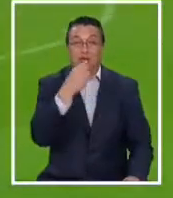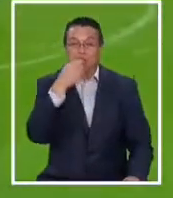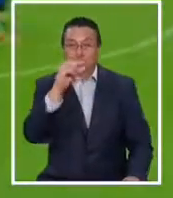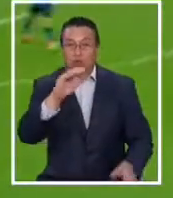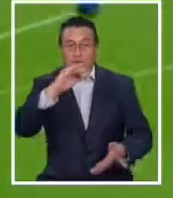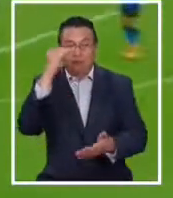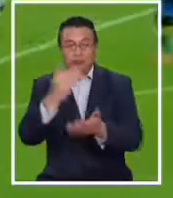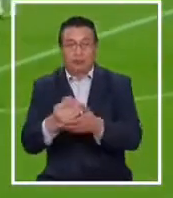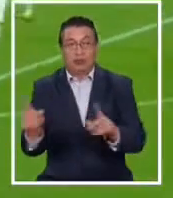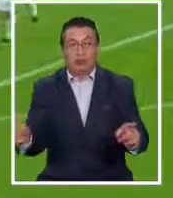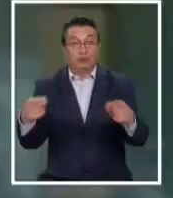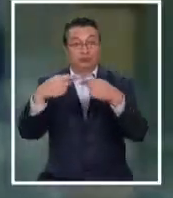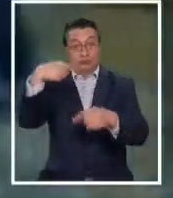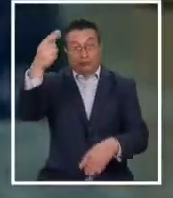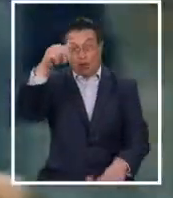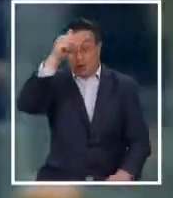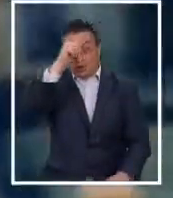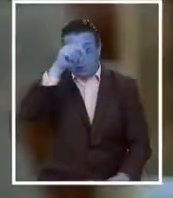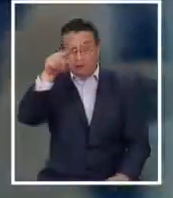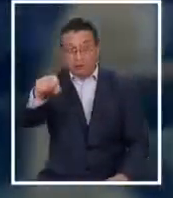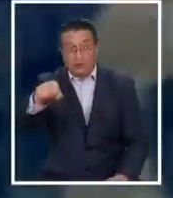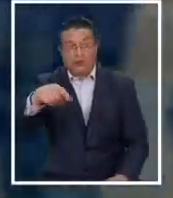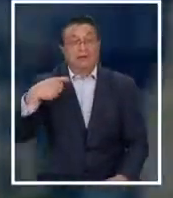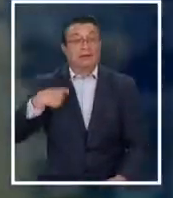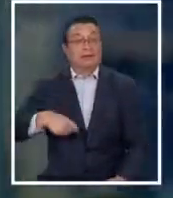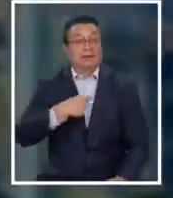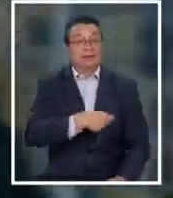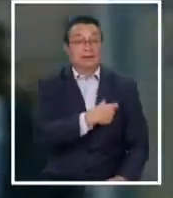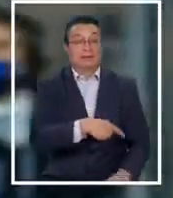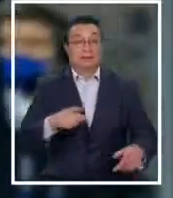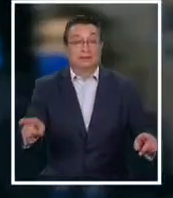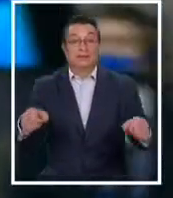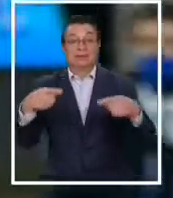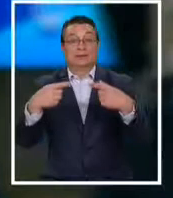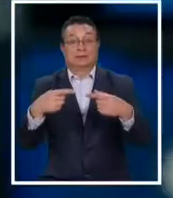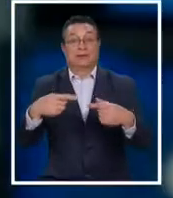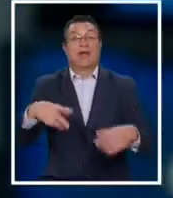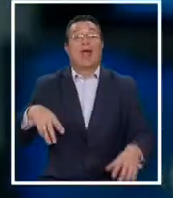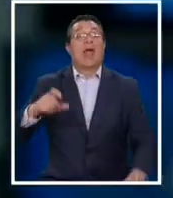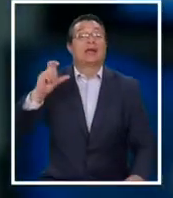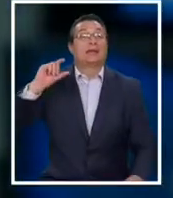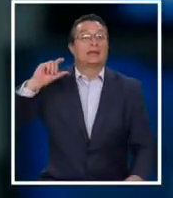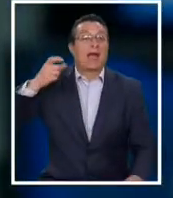final. Será este domingo cuando el cuadronero churro reciba al Cagliari.